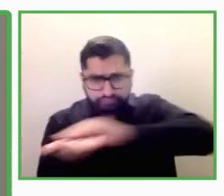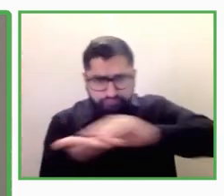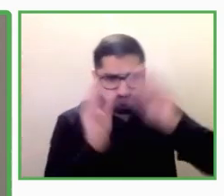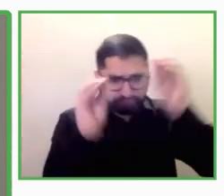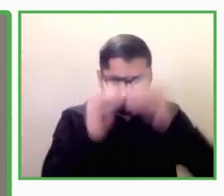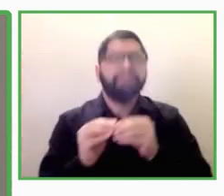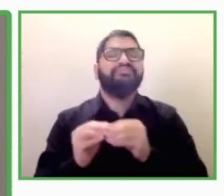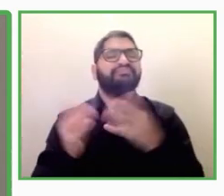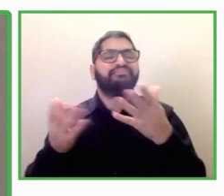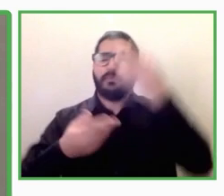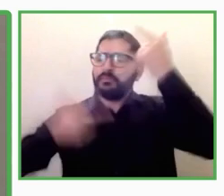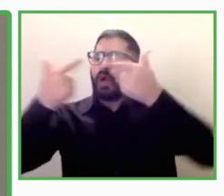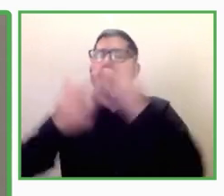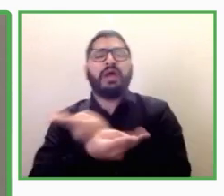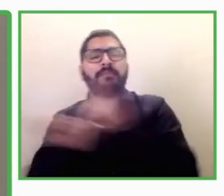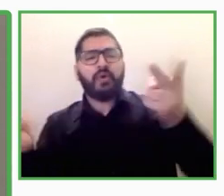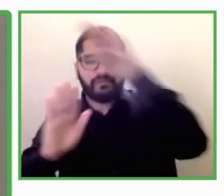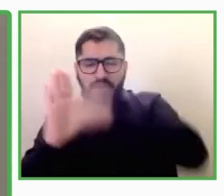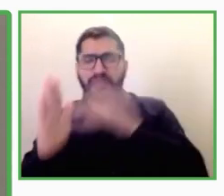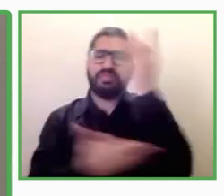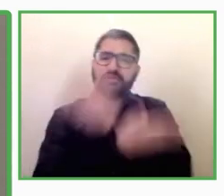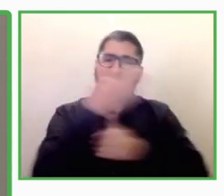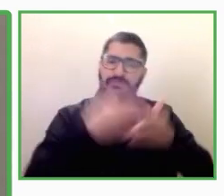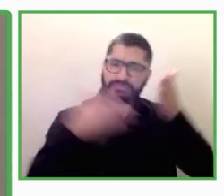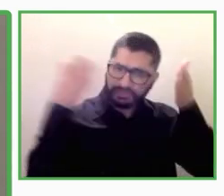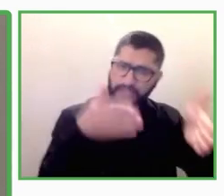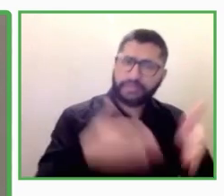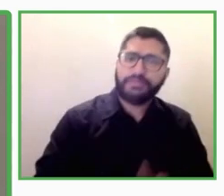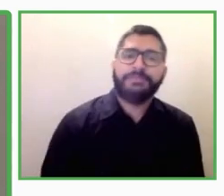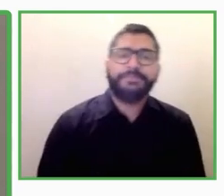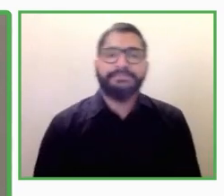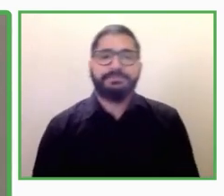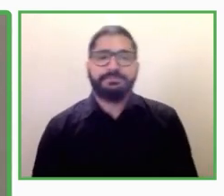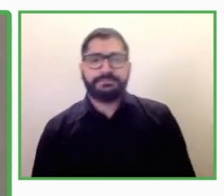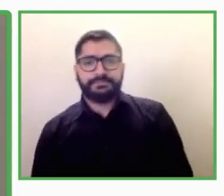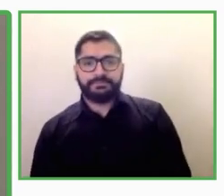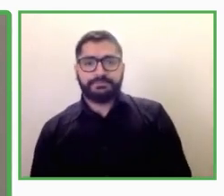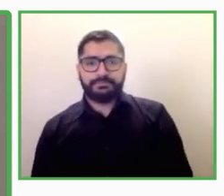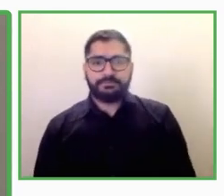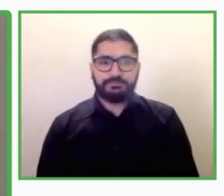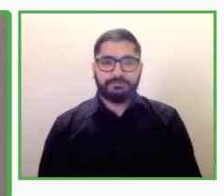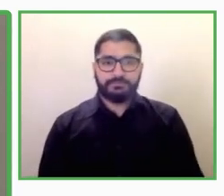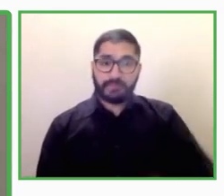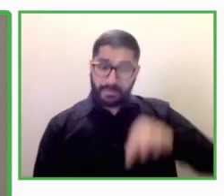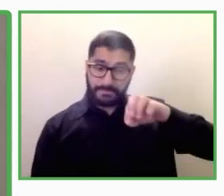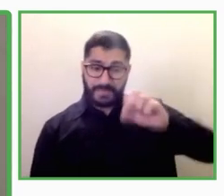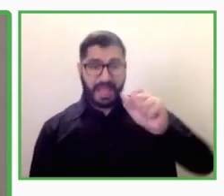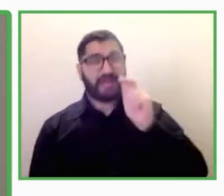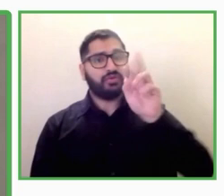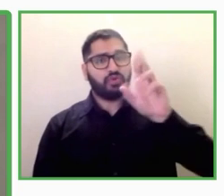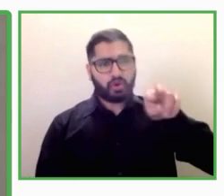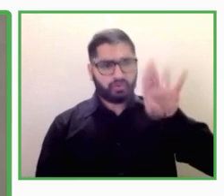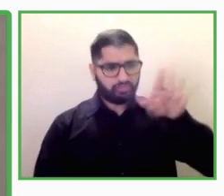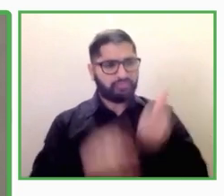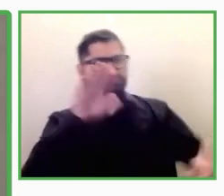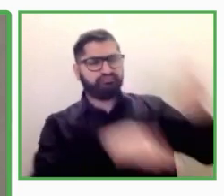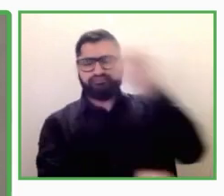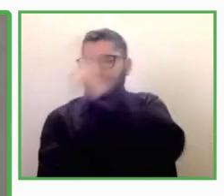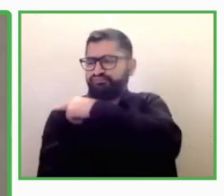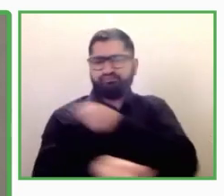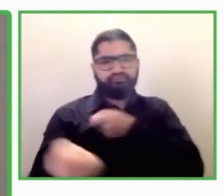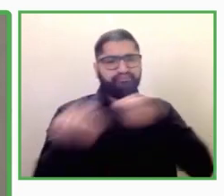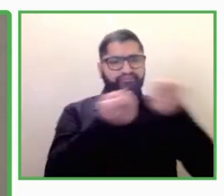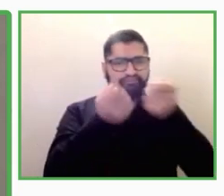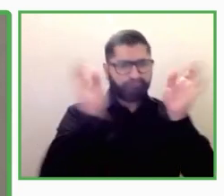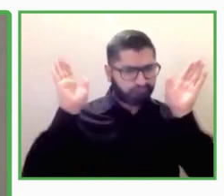patrono y comisario de congresos de la Fundación Derecho y Discapacidad y nos va a presentar un proyecto muy interesante que además está vinculado